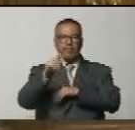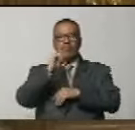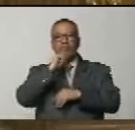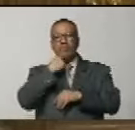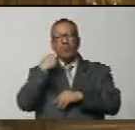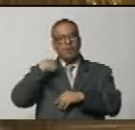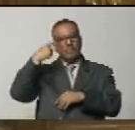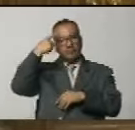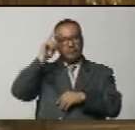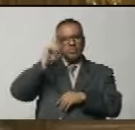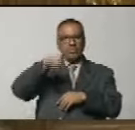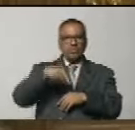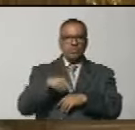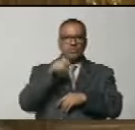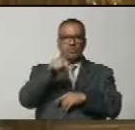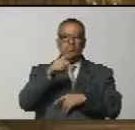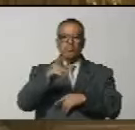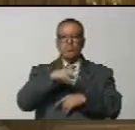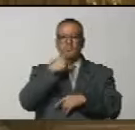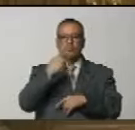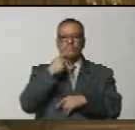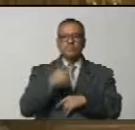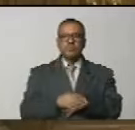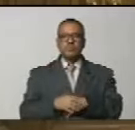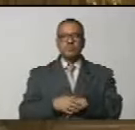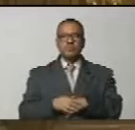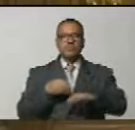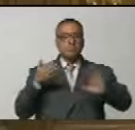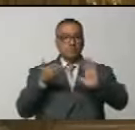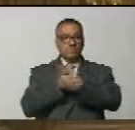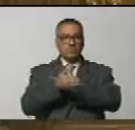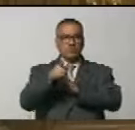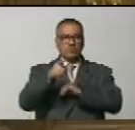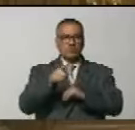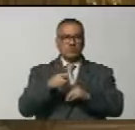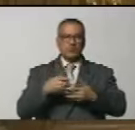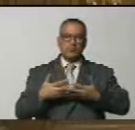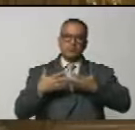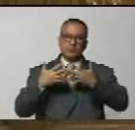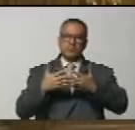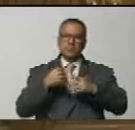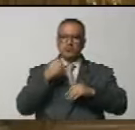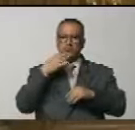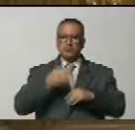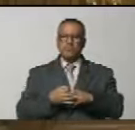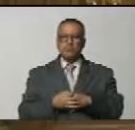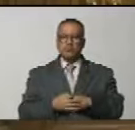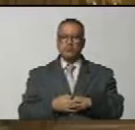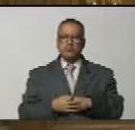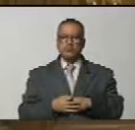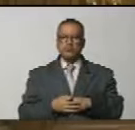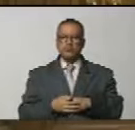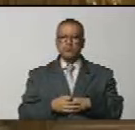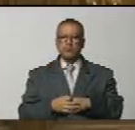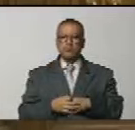pero creo que también que este hecho político va a significar una ratificación de una